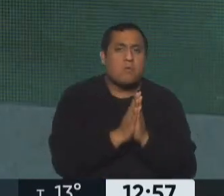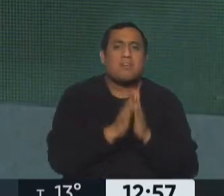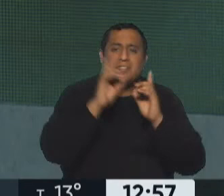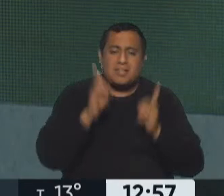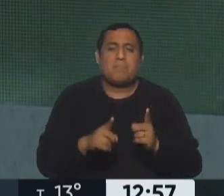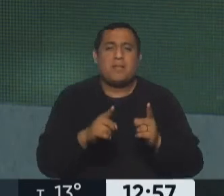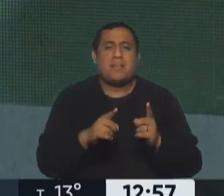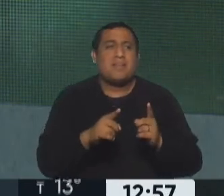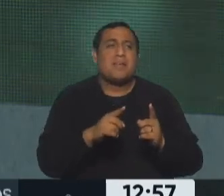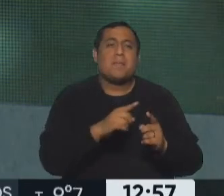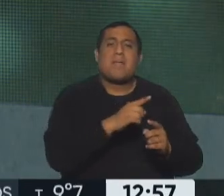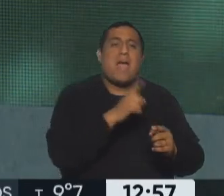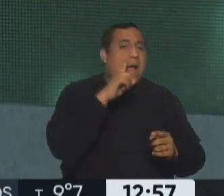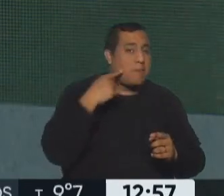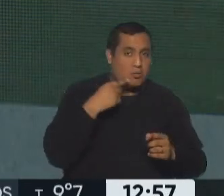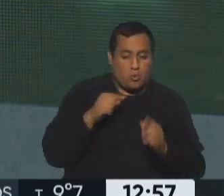retuiteó el presidente Alberto Fernández.